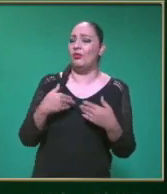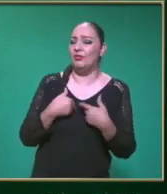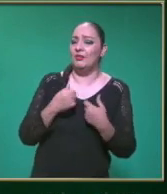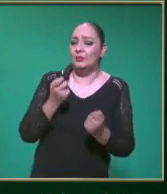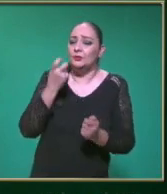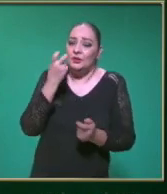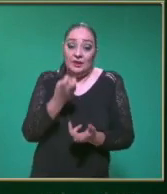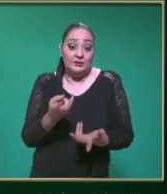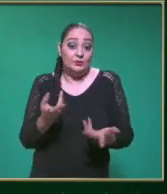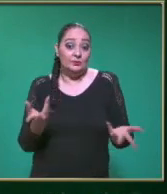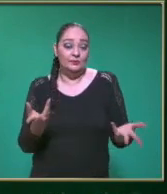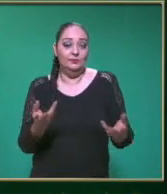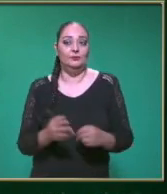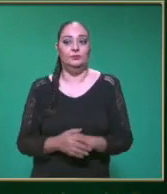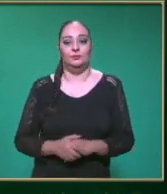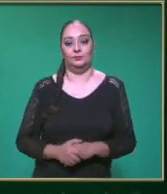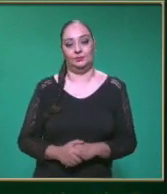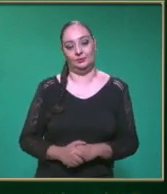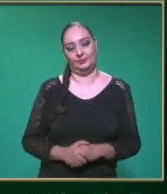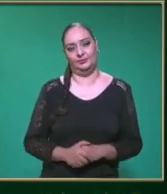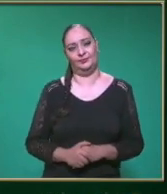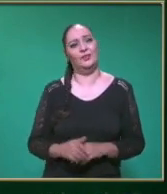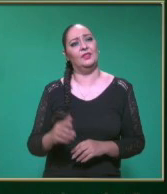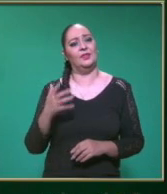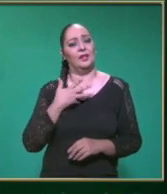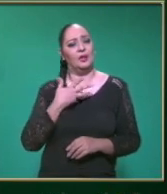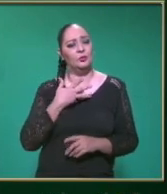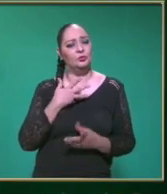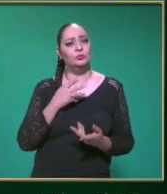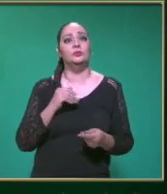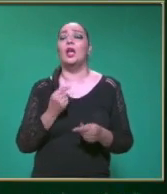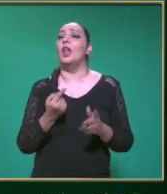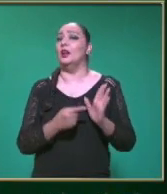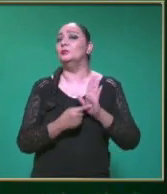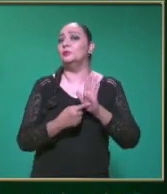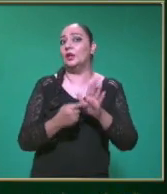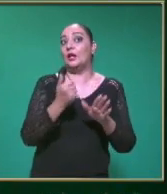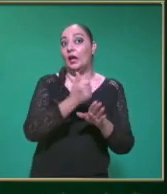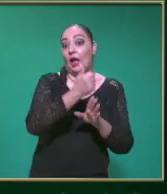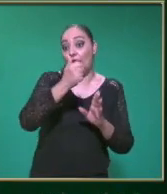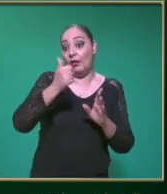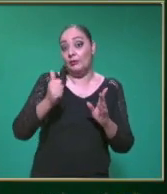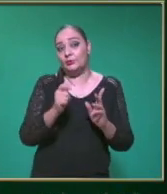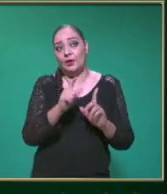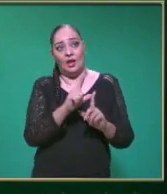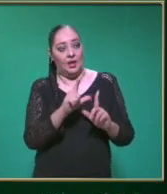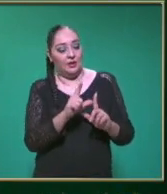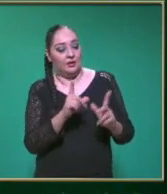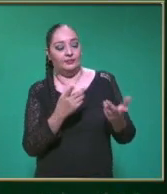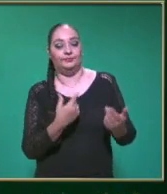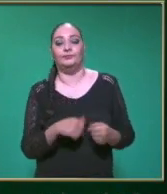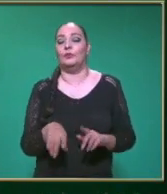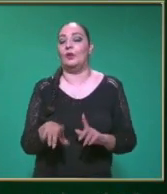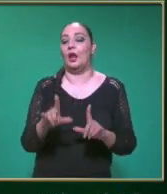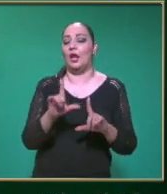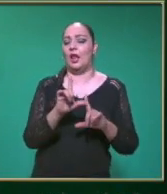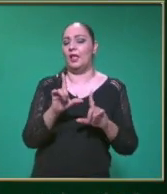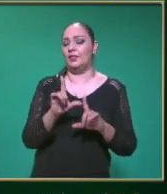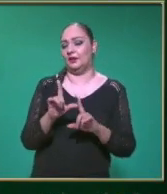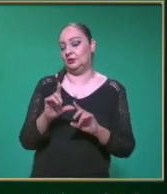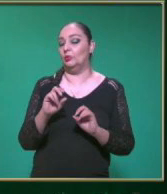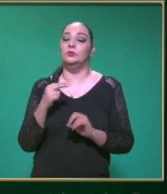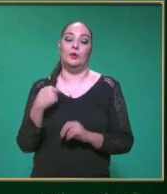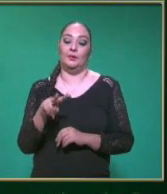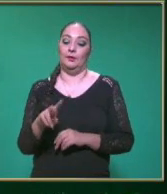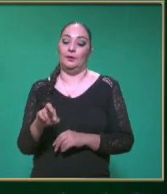variables Maestro Muy bien Ahí tenemos O que nos representa Cada una de ellas Las letras O las variables